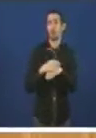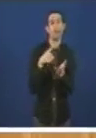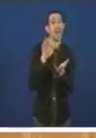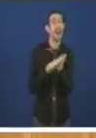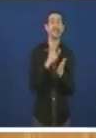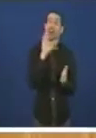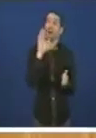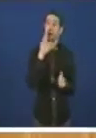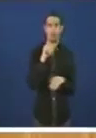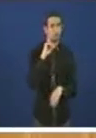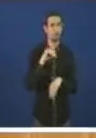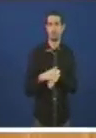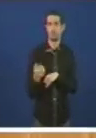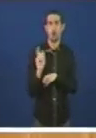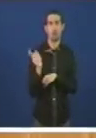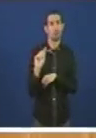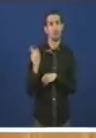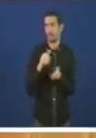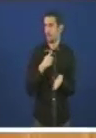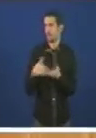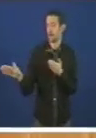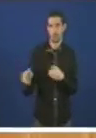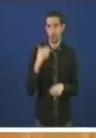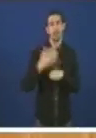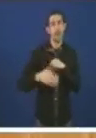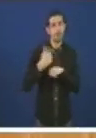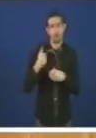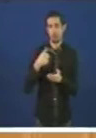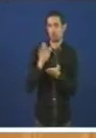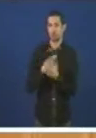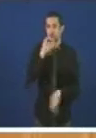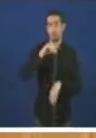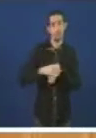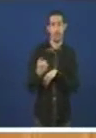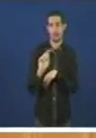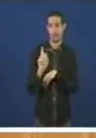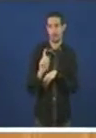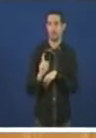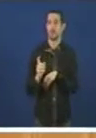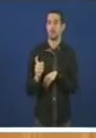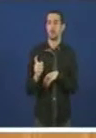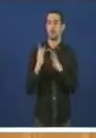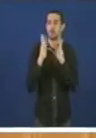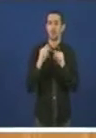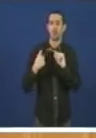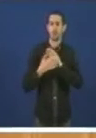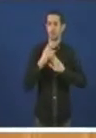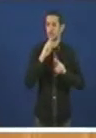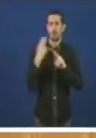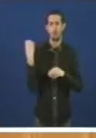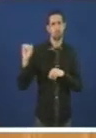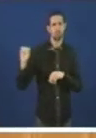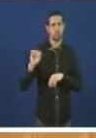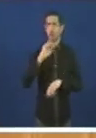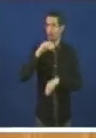algunha diputada particular reese. Eu tamén me río porque eu cando redactaba isto eu creo que un incumprimento en sede parlamentar é